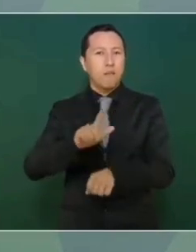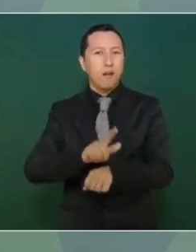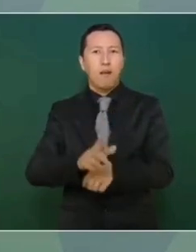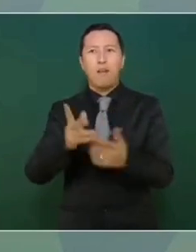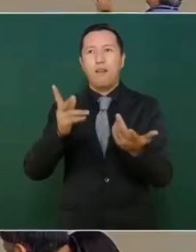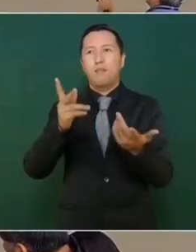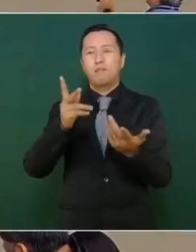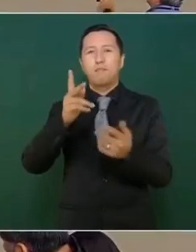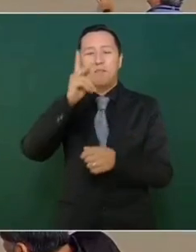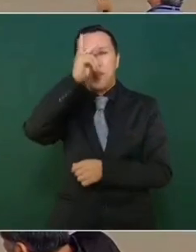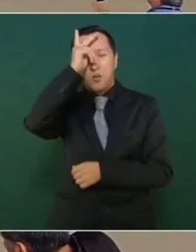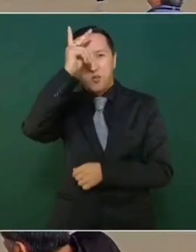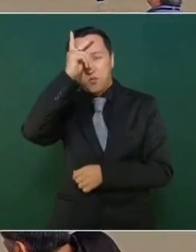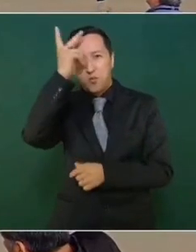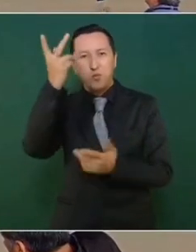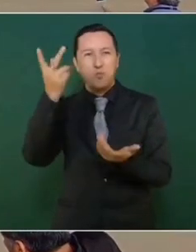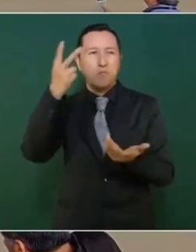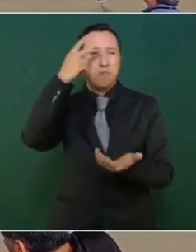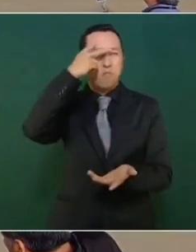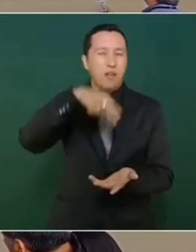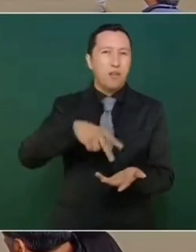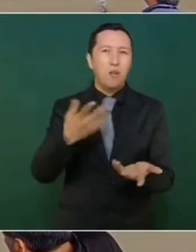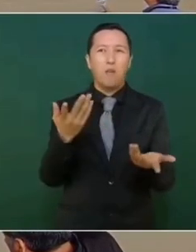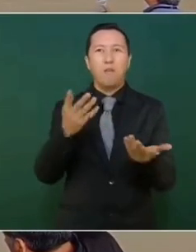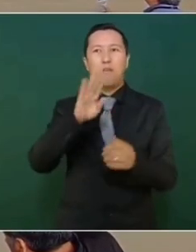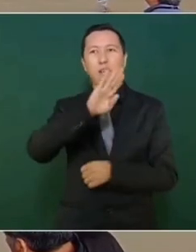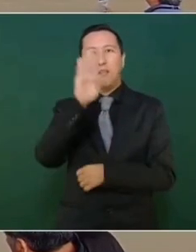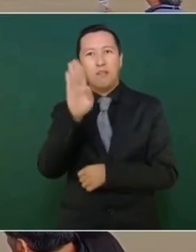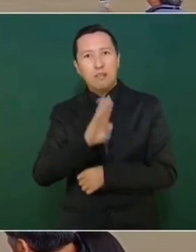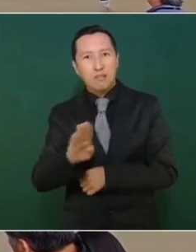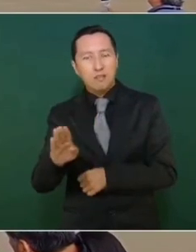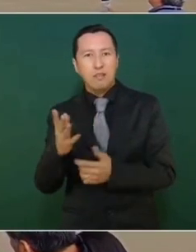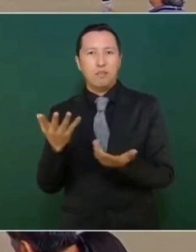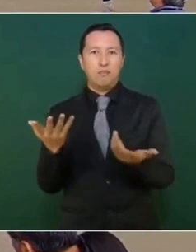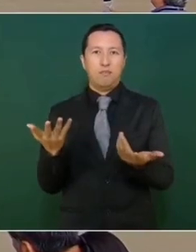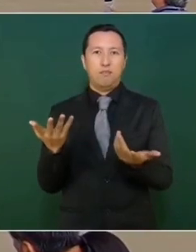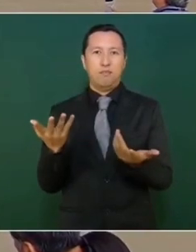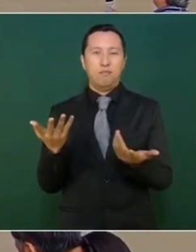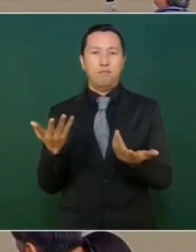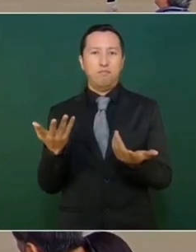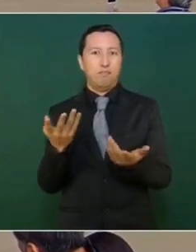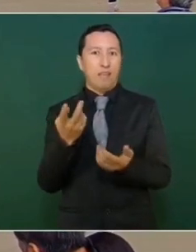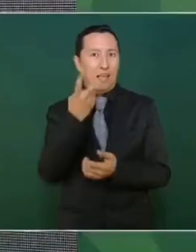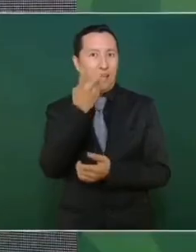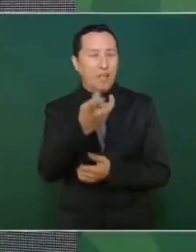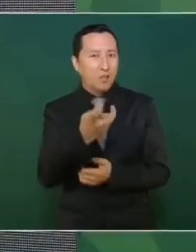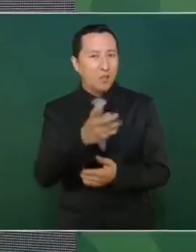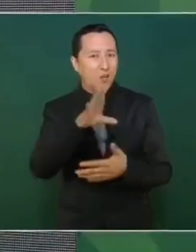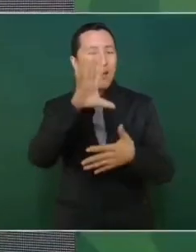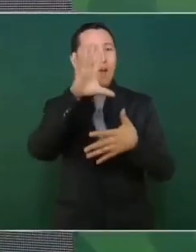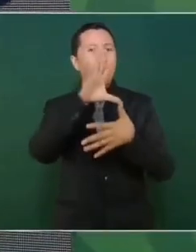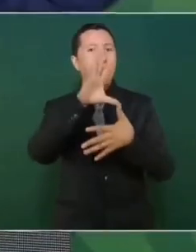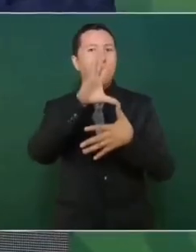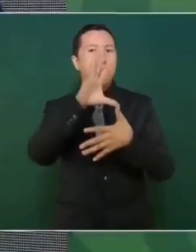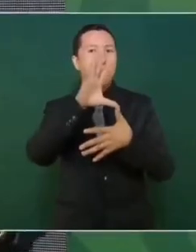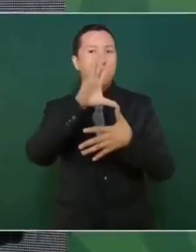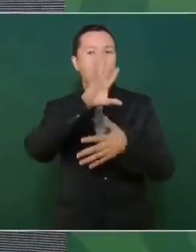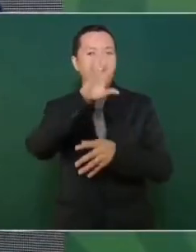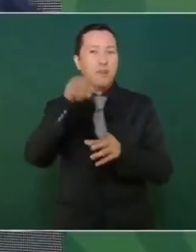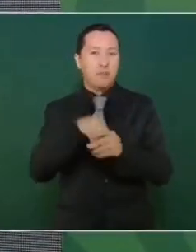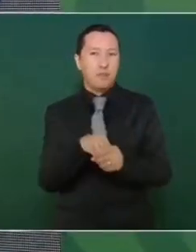Belice y es México. Y yo no digo que se le dé la bienvenida